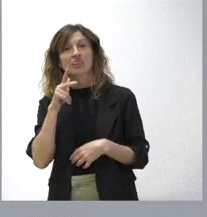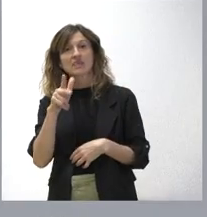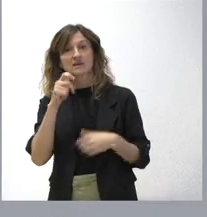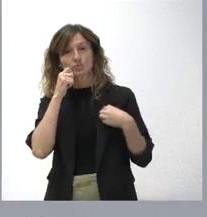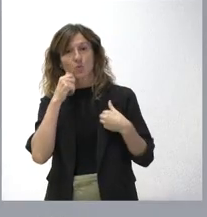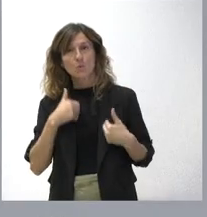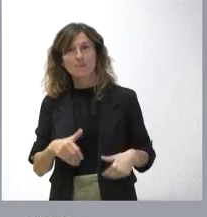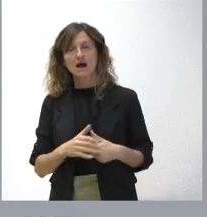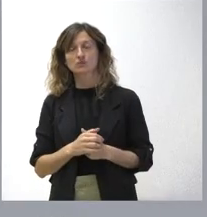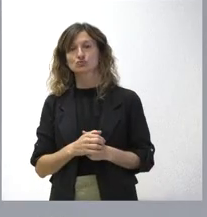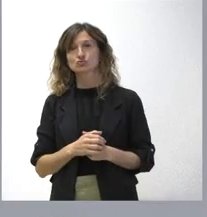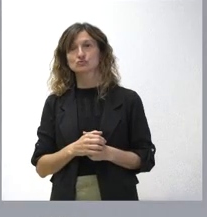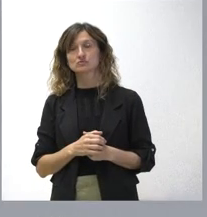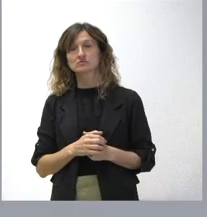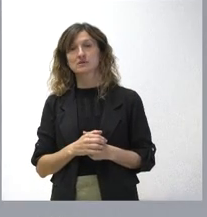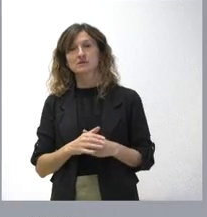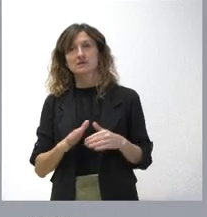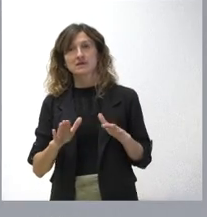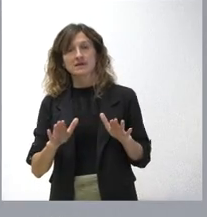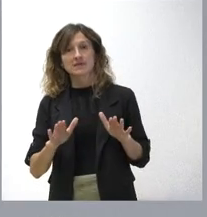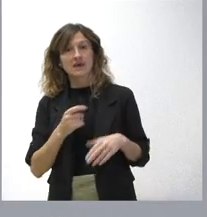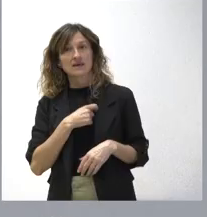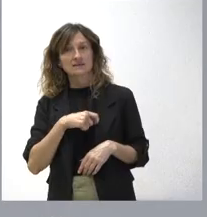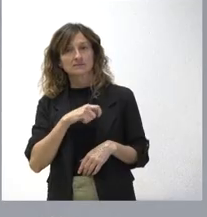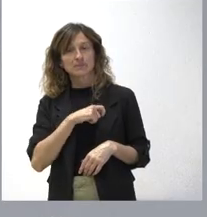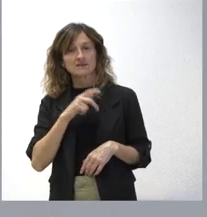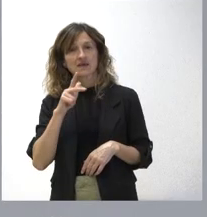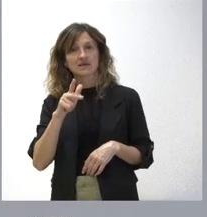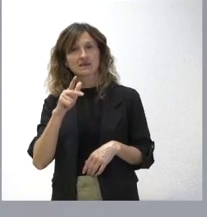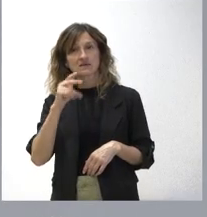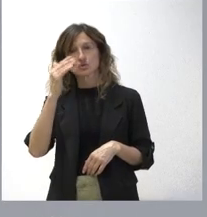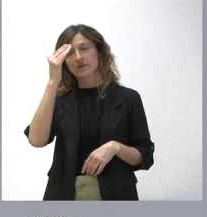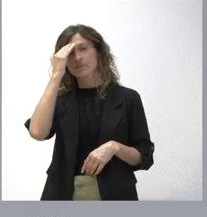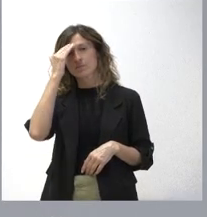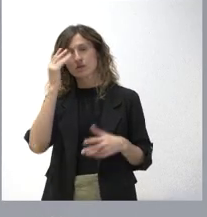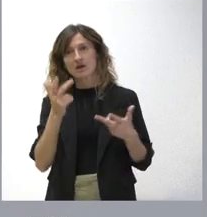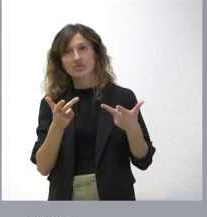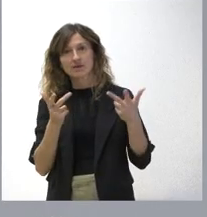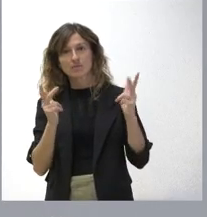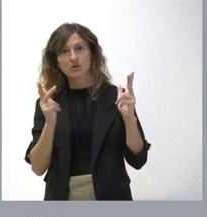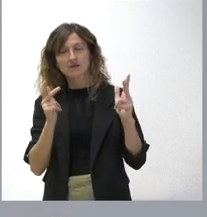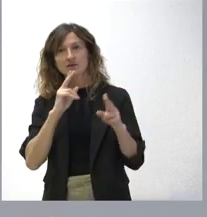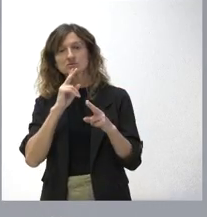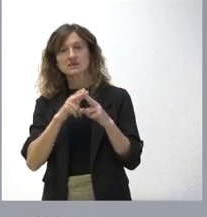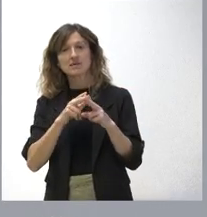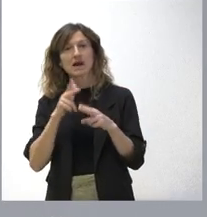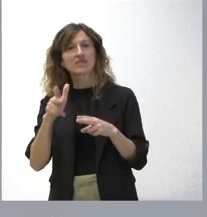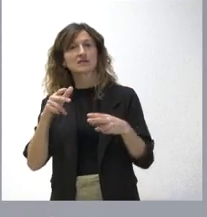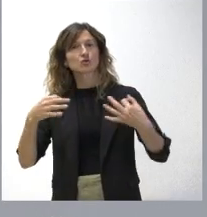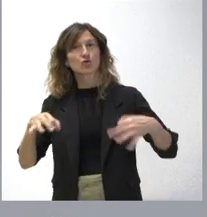cuando en España este derecho de memoria histórica, memoria democrática, se constituye en un derecho ordinario.